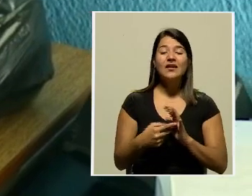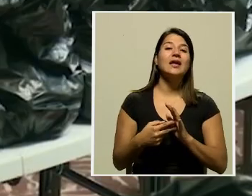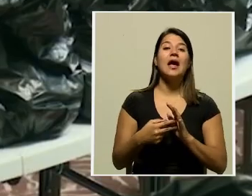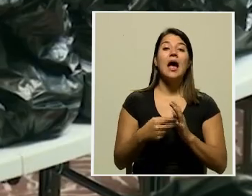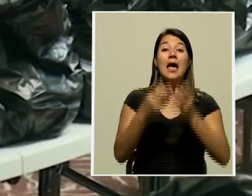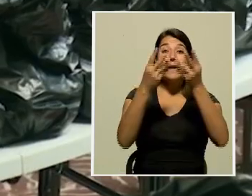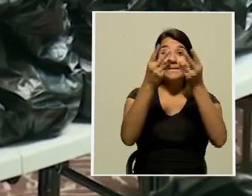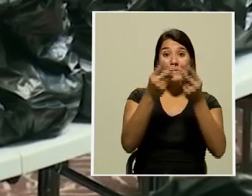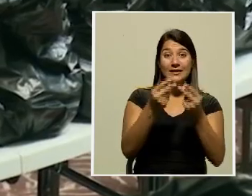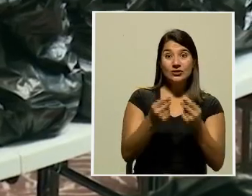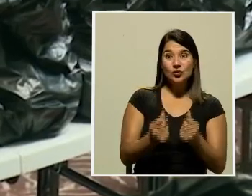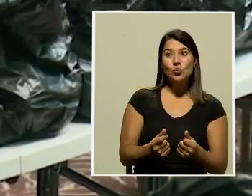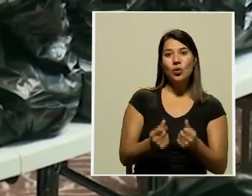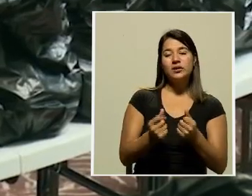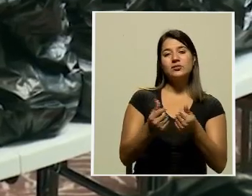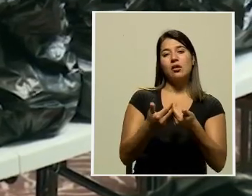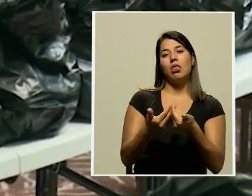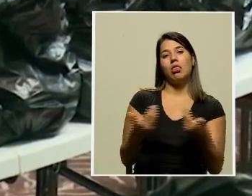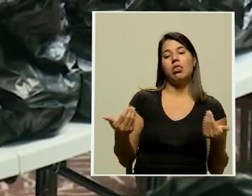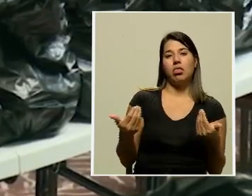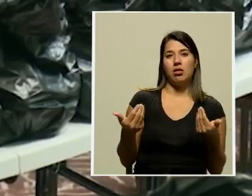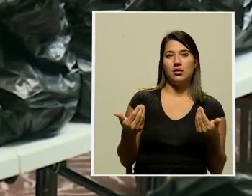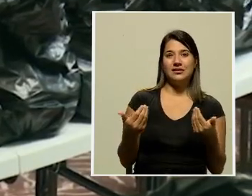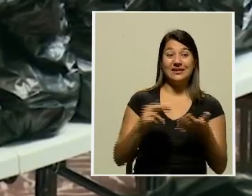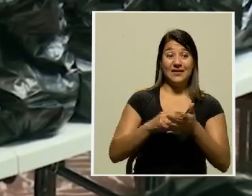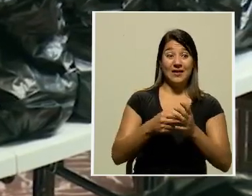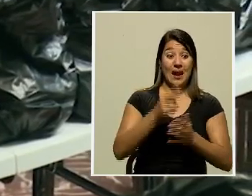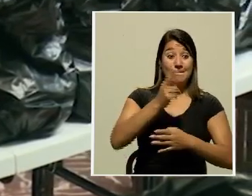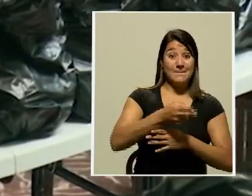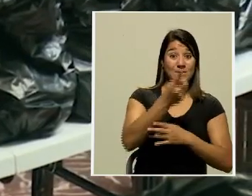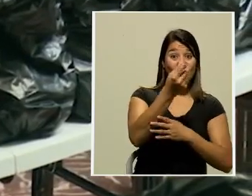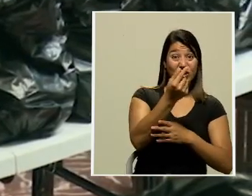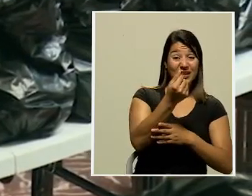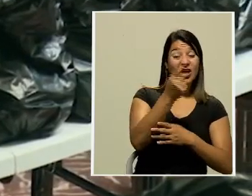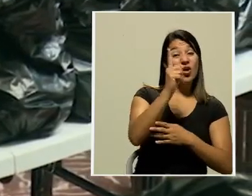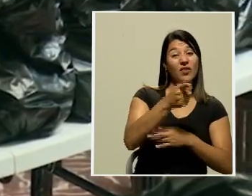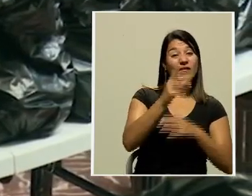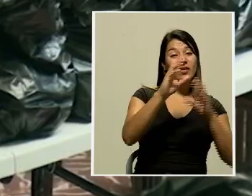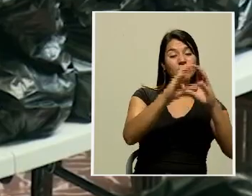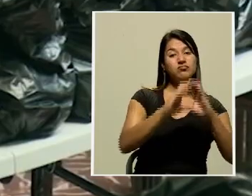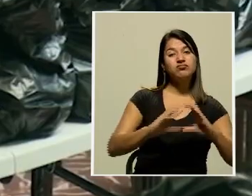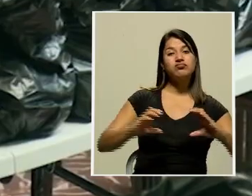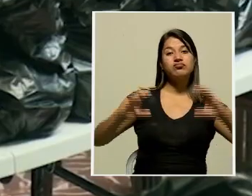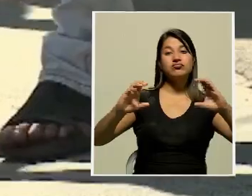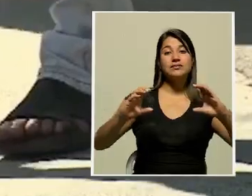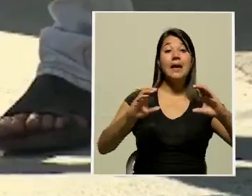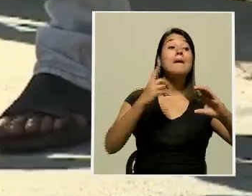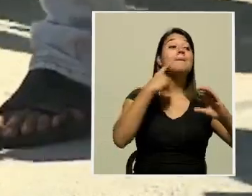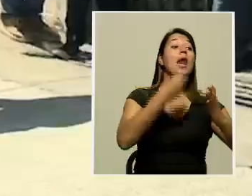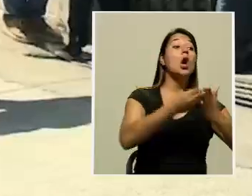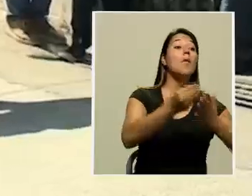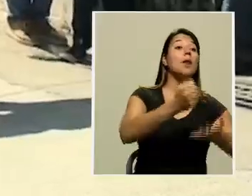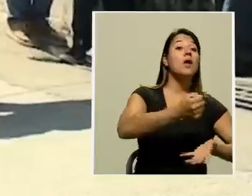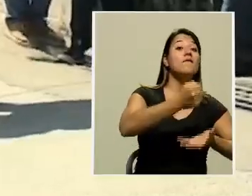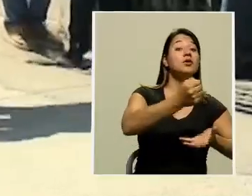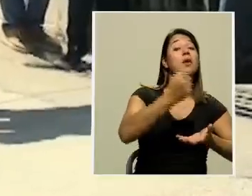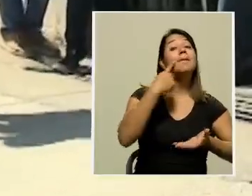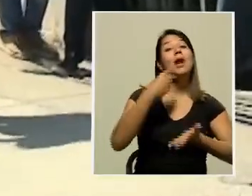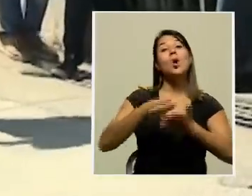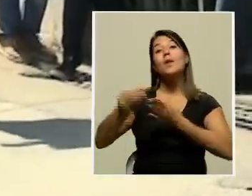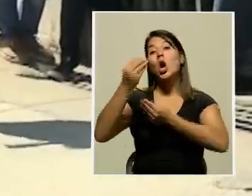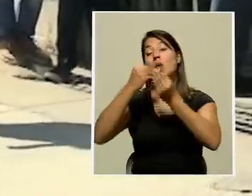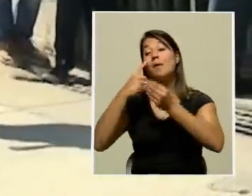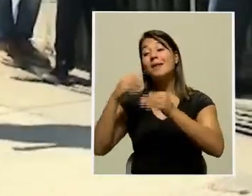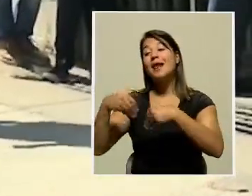presupuesto ya asignado para el 2021 entre la entrega de paquetes y la elaboración de alimentos en el centro educativo, lo que